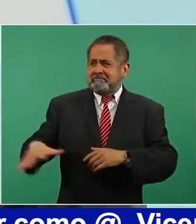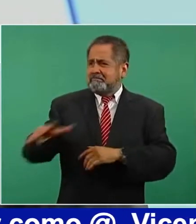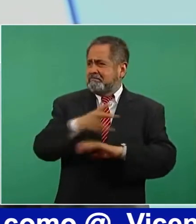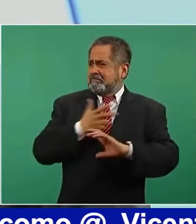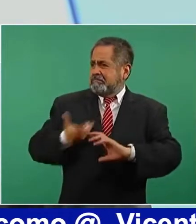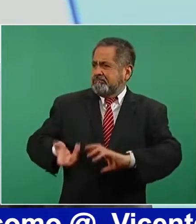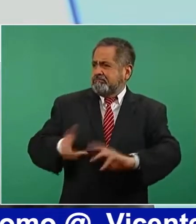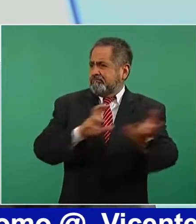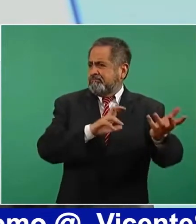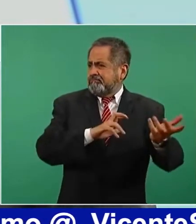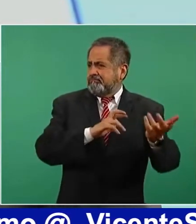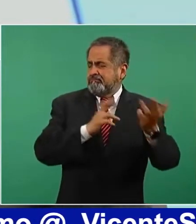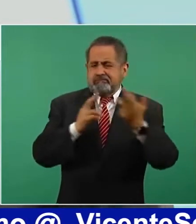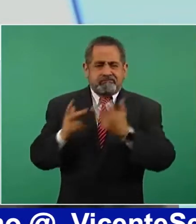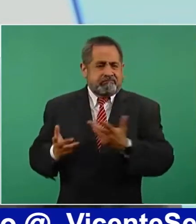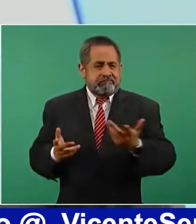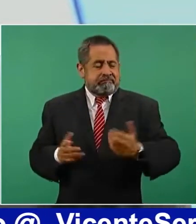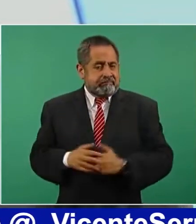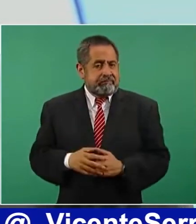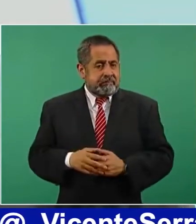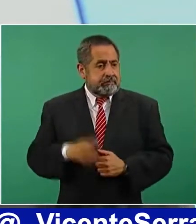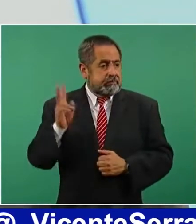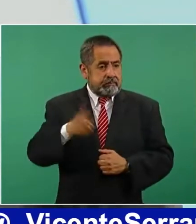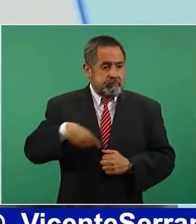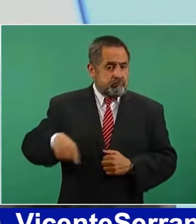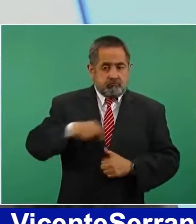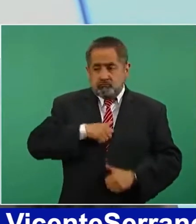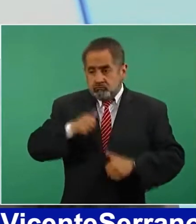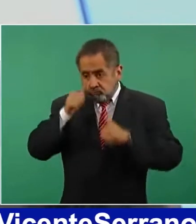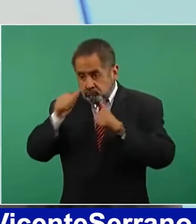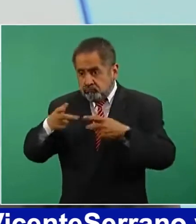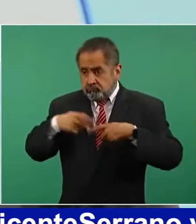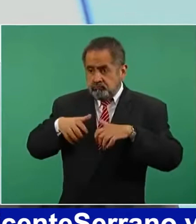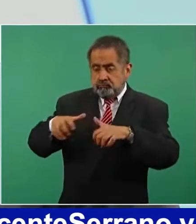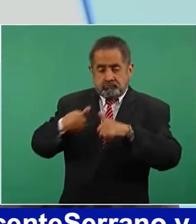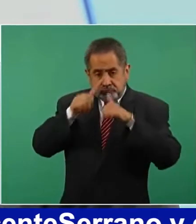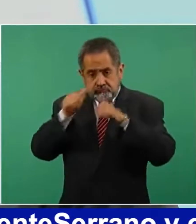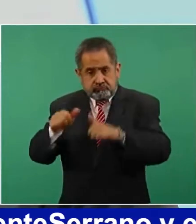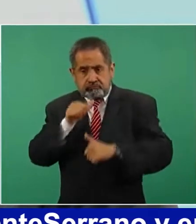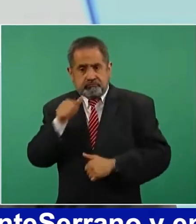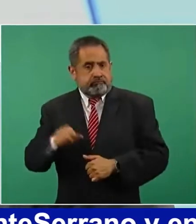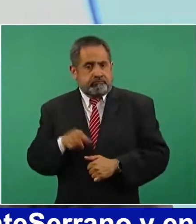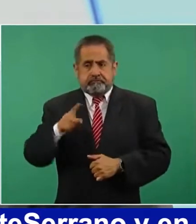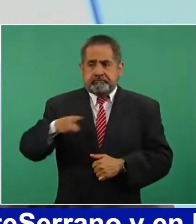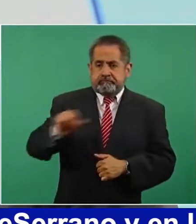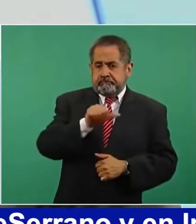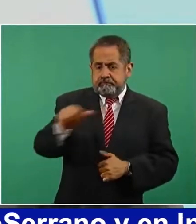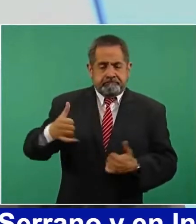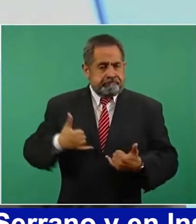abandonado, donde no se atendía el pueblo, donde no se atendía a los jóvenes,